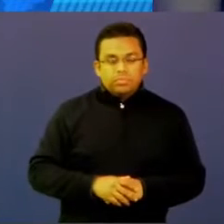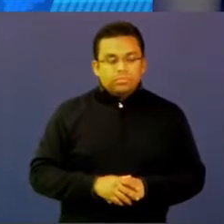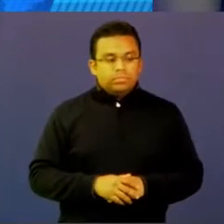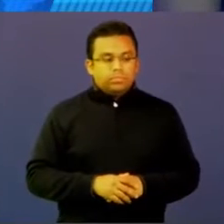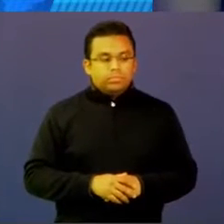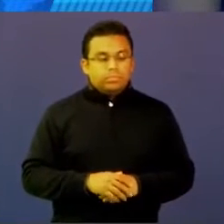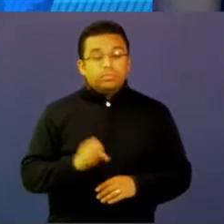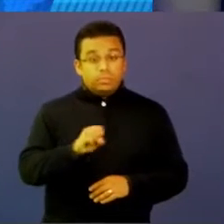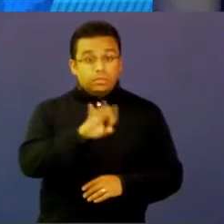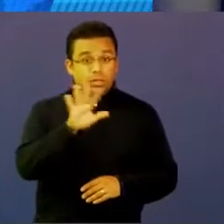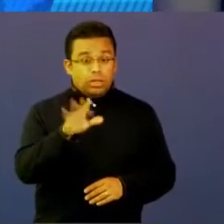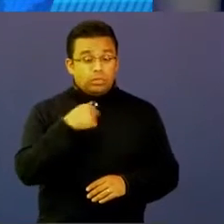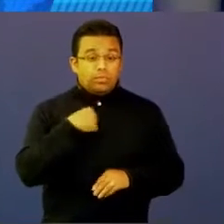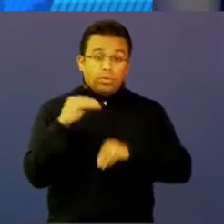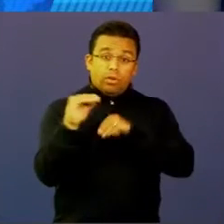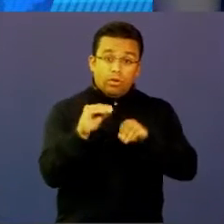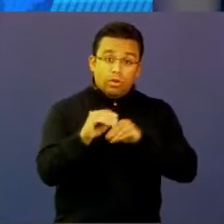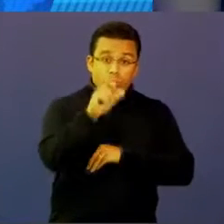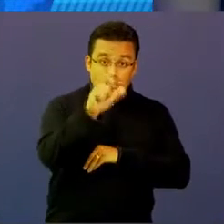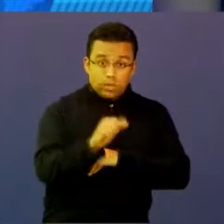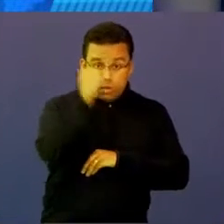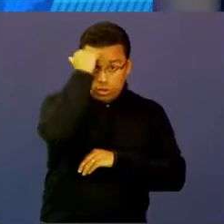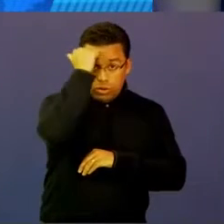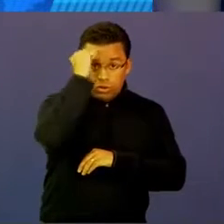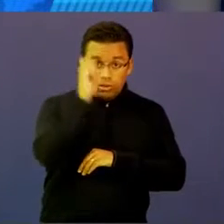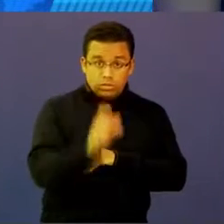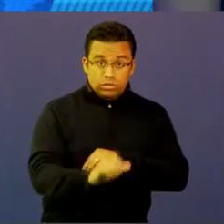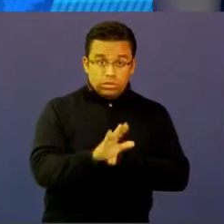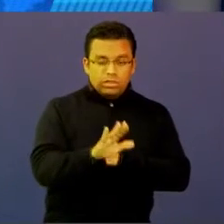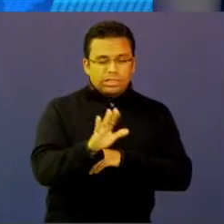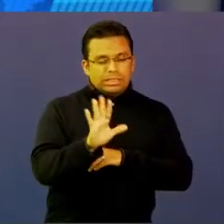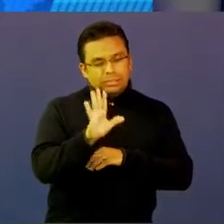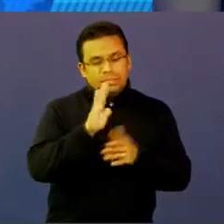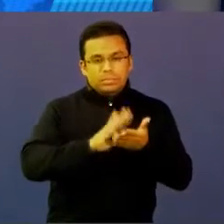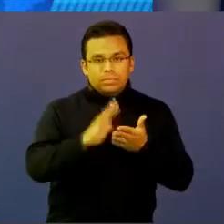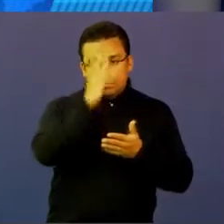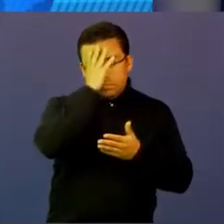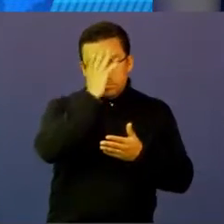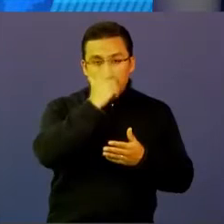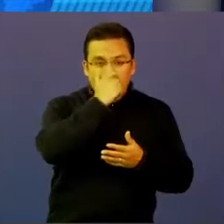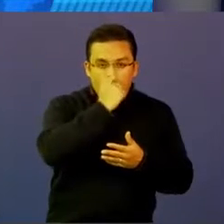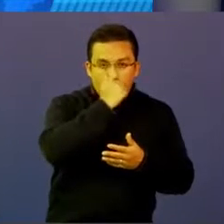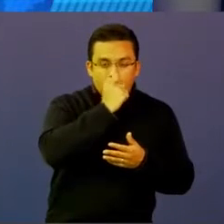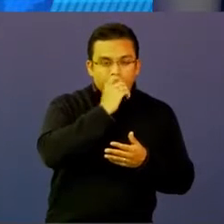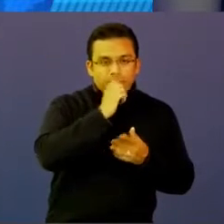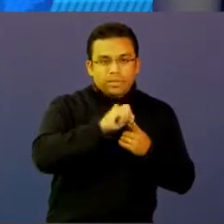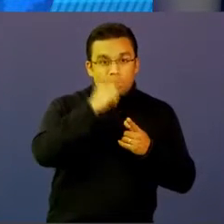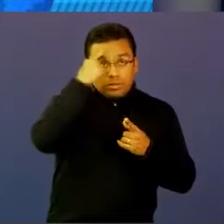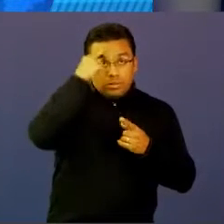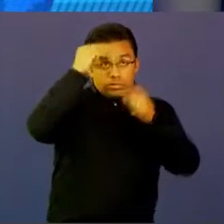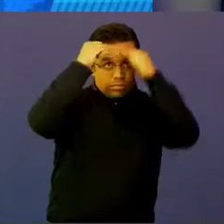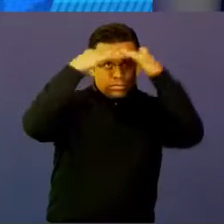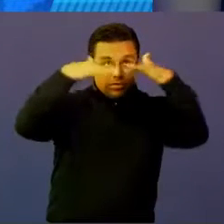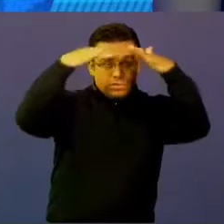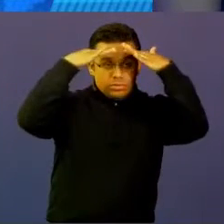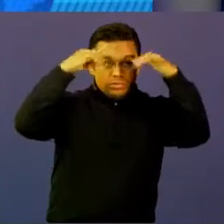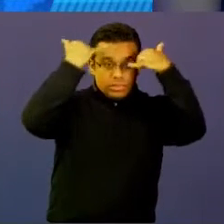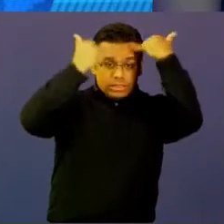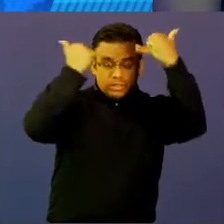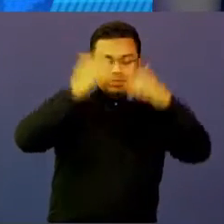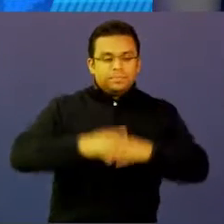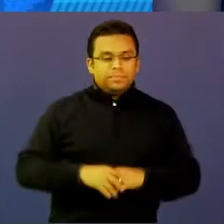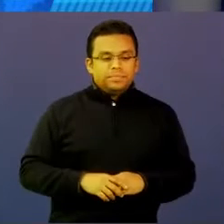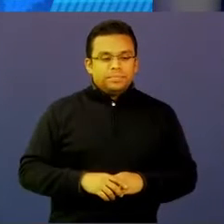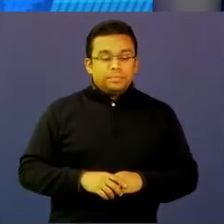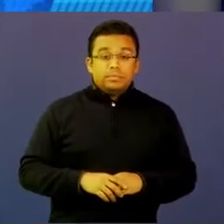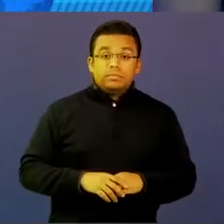el reto de formar un docente, y pido disculpas por esta gripa, pero el pensamiento fluye. Quien asume el reto de formar un